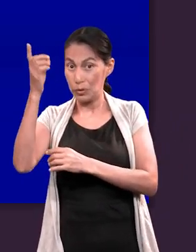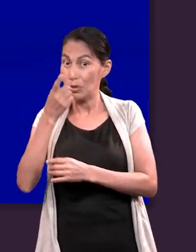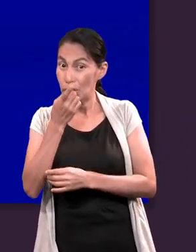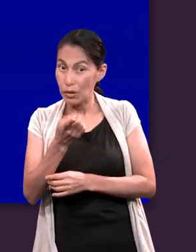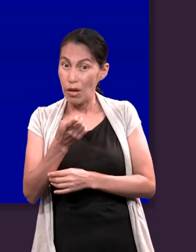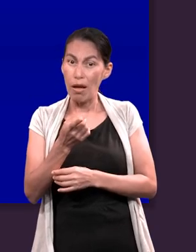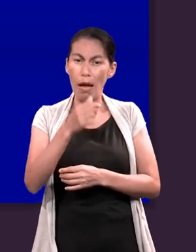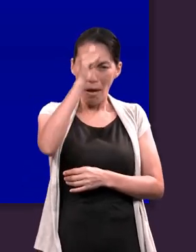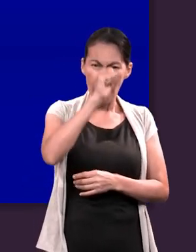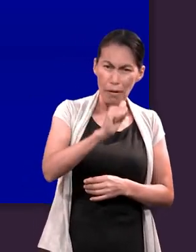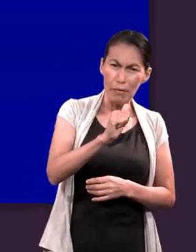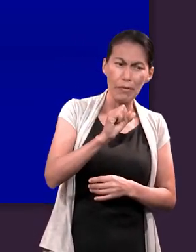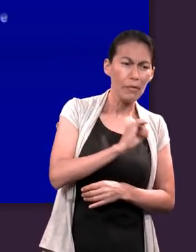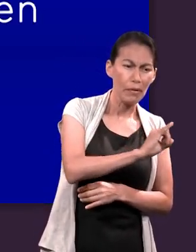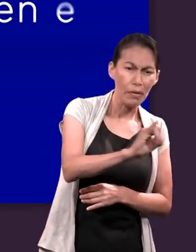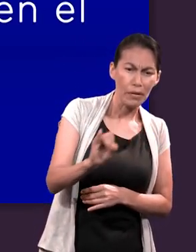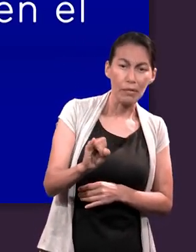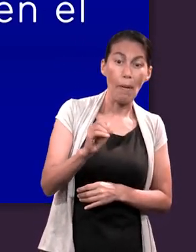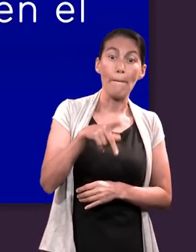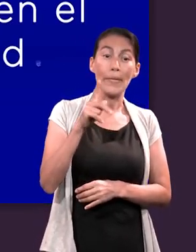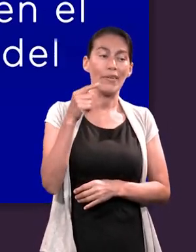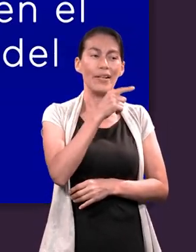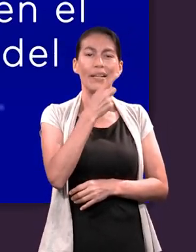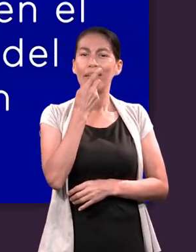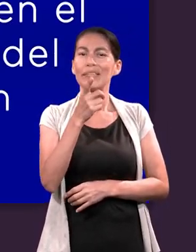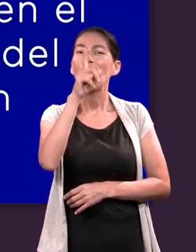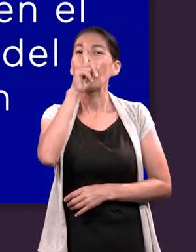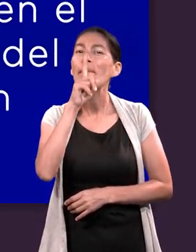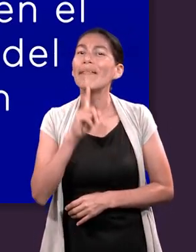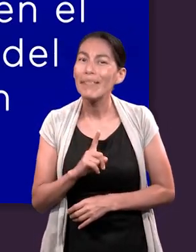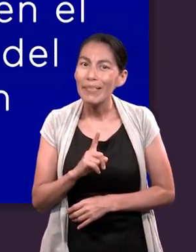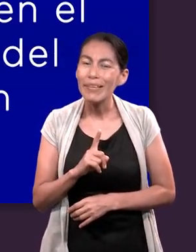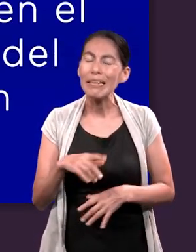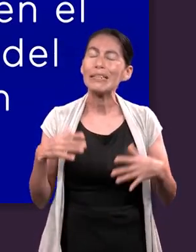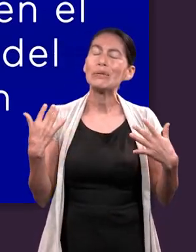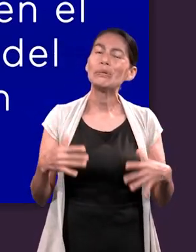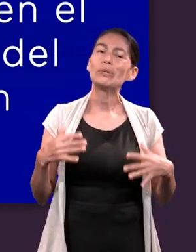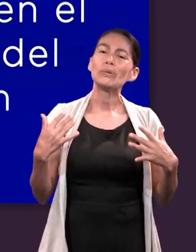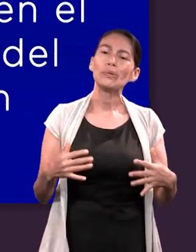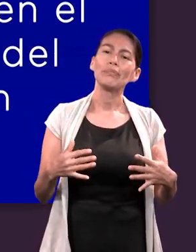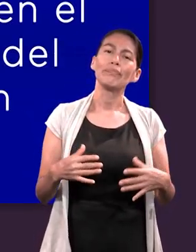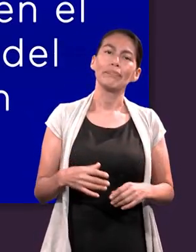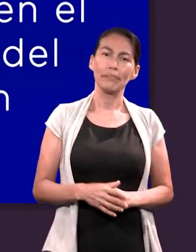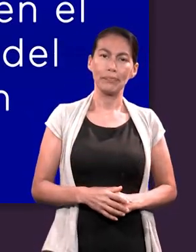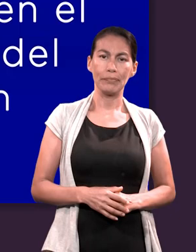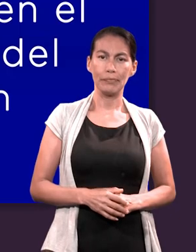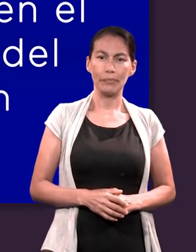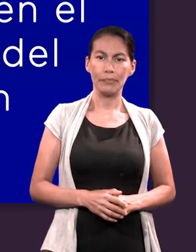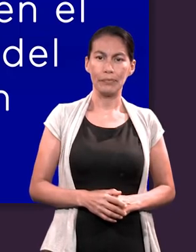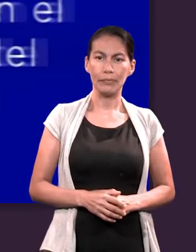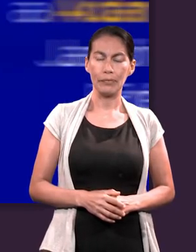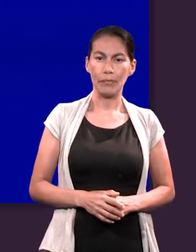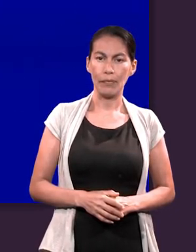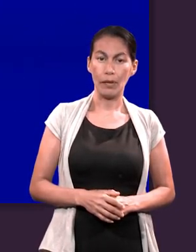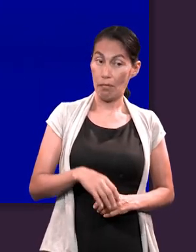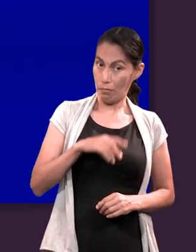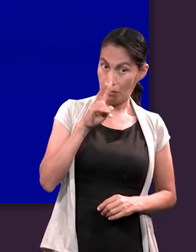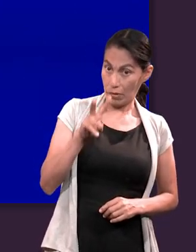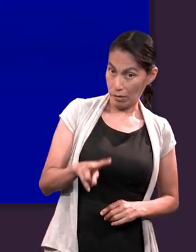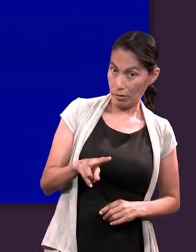había dicho previamente a Adán en el jardín del Edén y lo niega con las mismas palabras, hasta